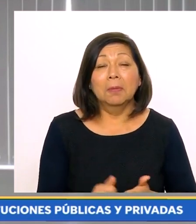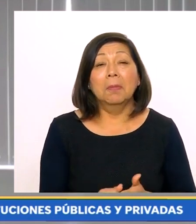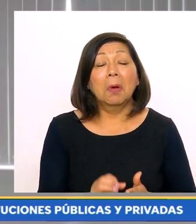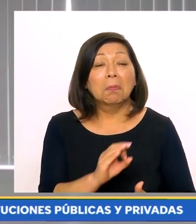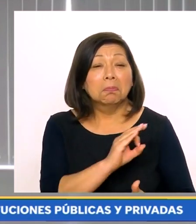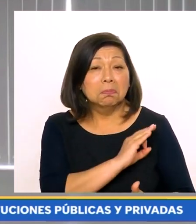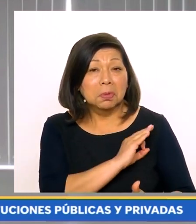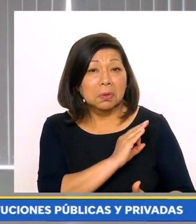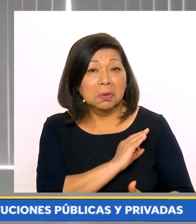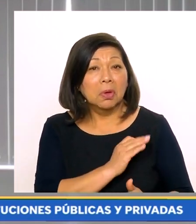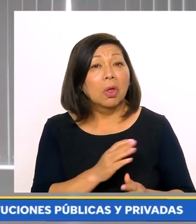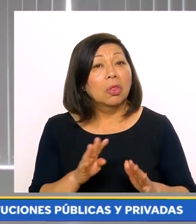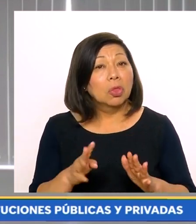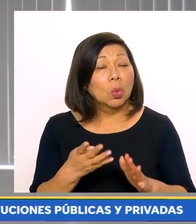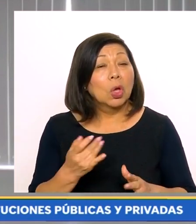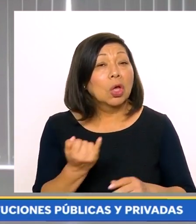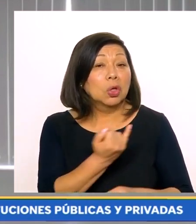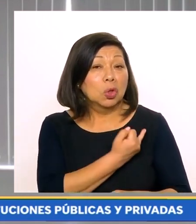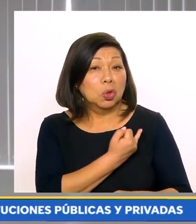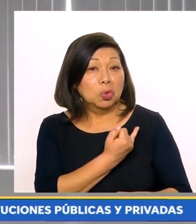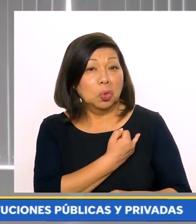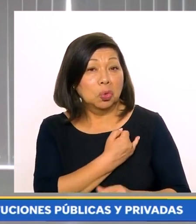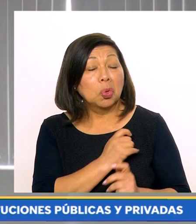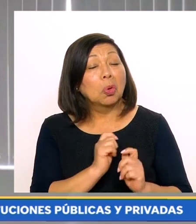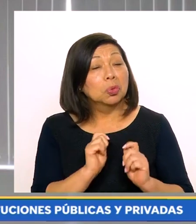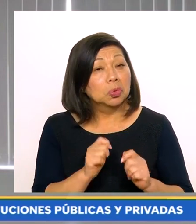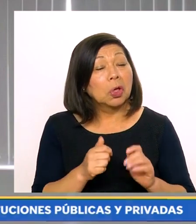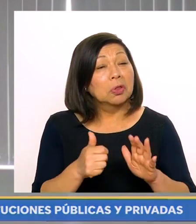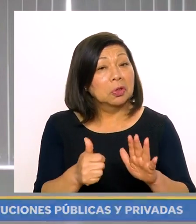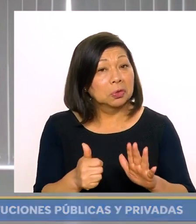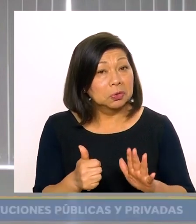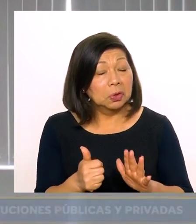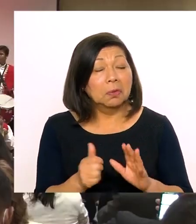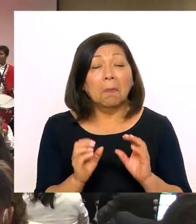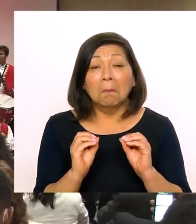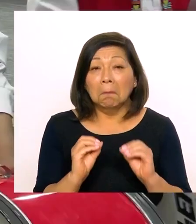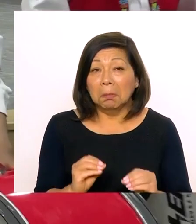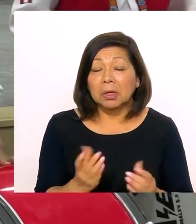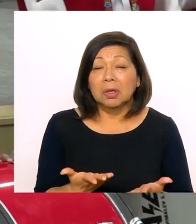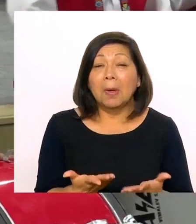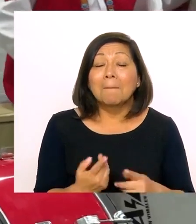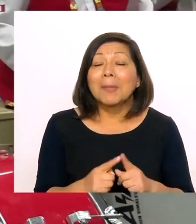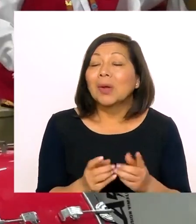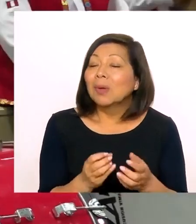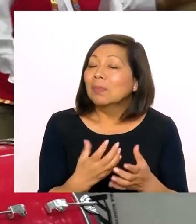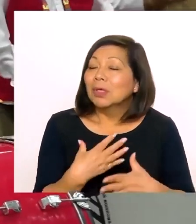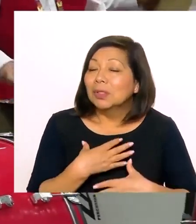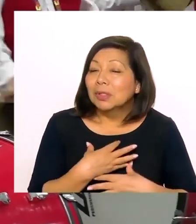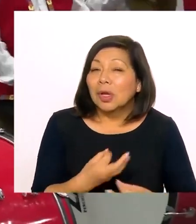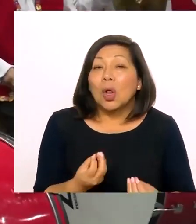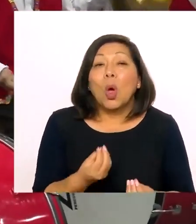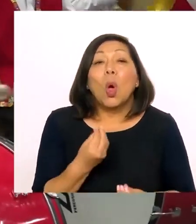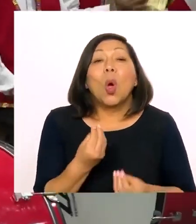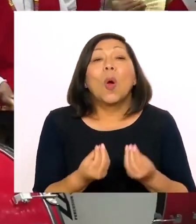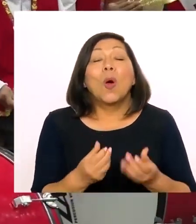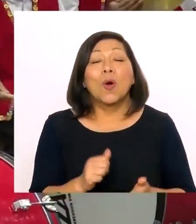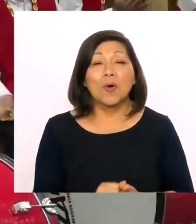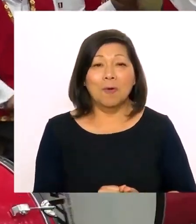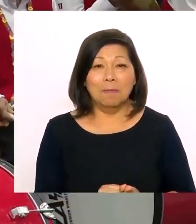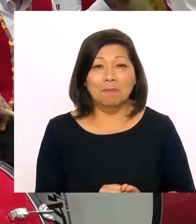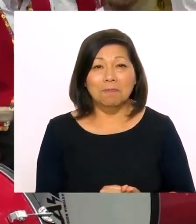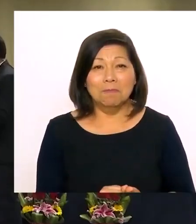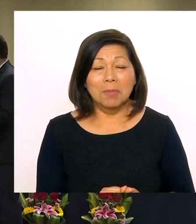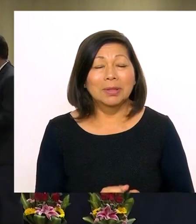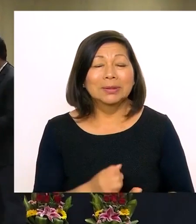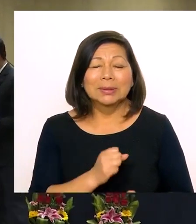están dándose, están sucediendo. Hemos premiado a 19 instituciones públicas equivadas, 16 también reconocidas, pero es